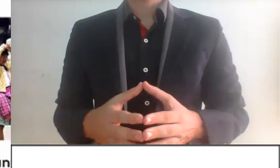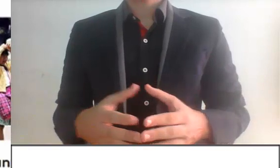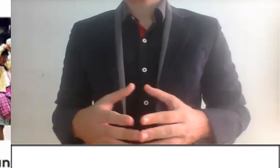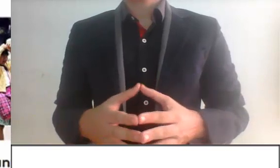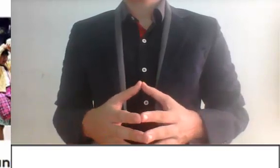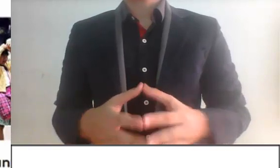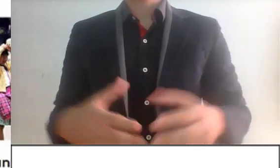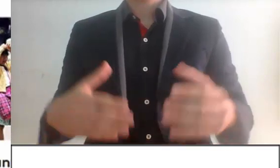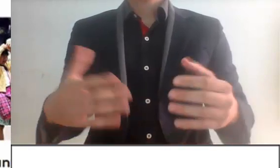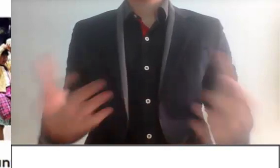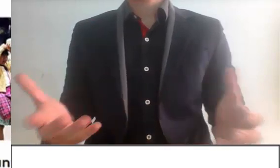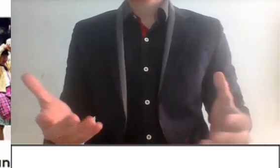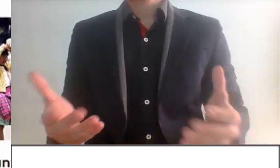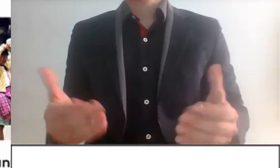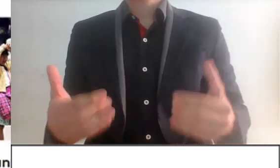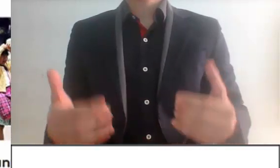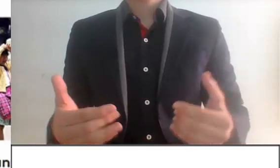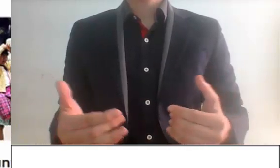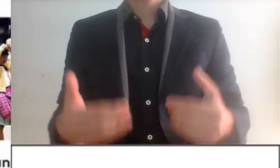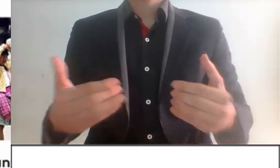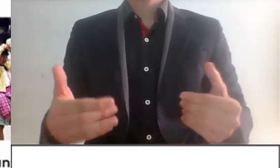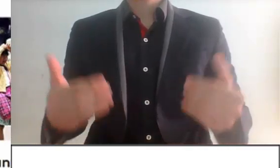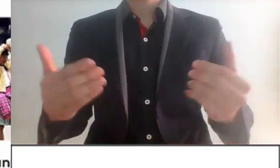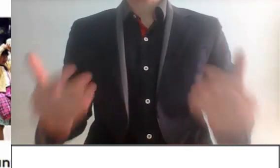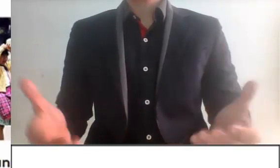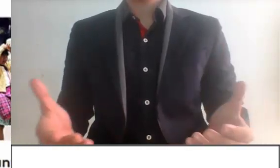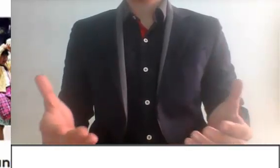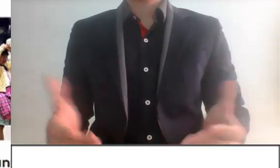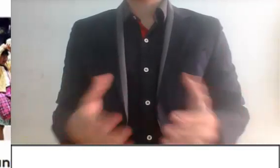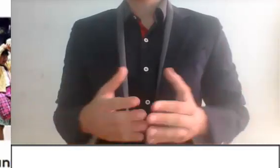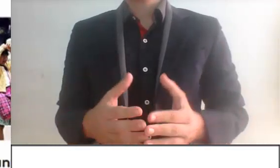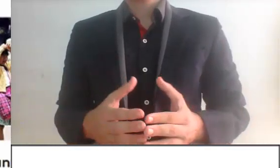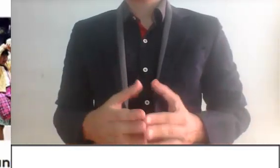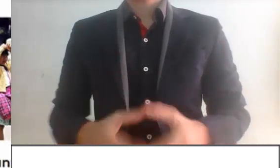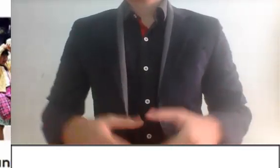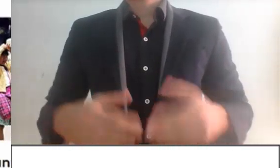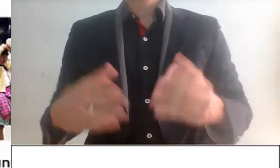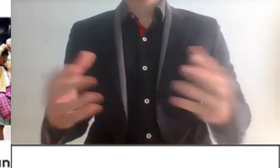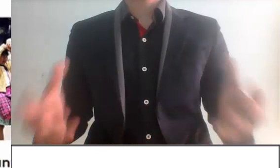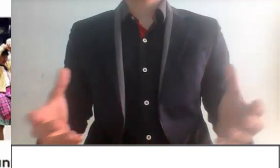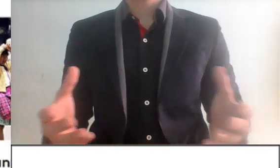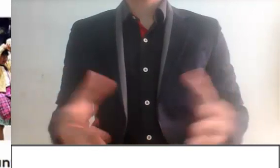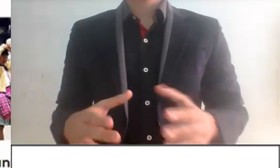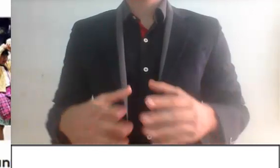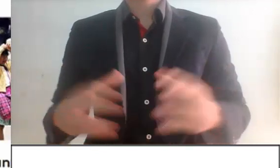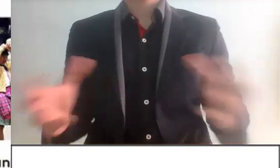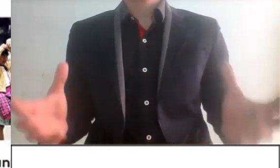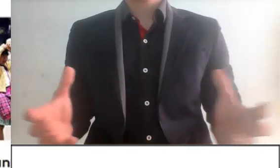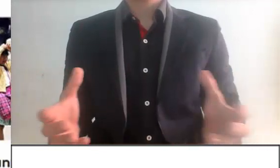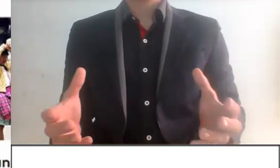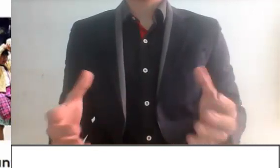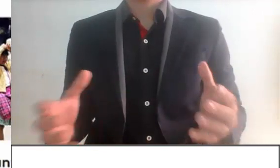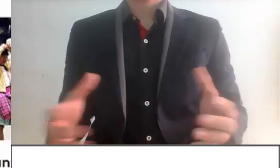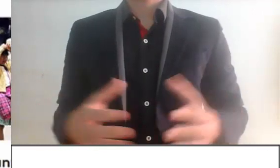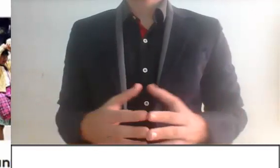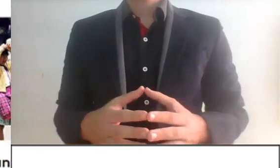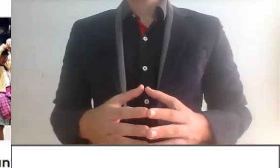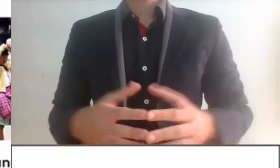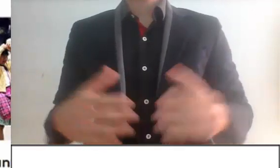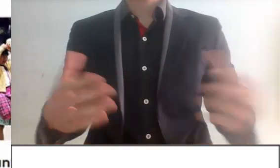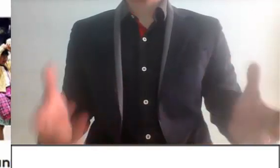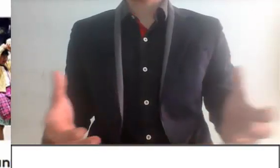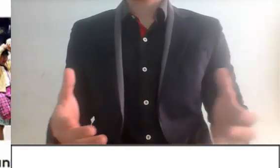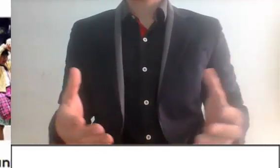explotación a las empresas. No, señores, es un tema que está establecido en la ley. Incluso las personas normales, no solamente las empresas,